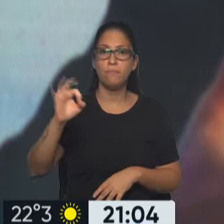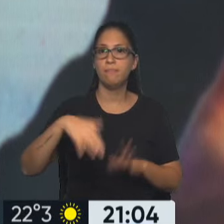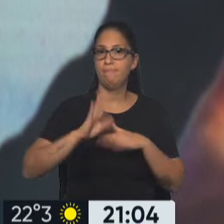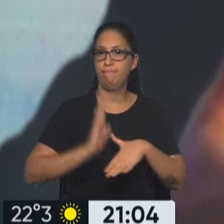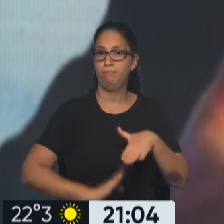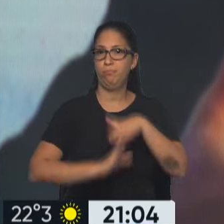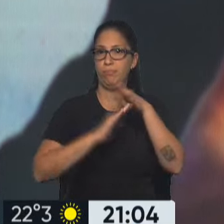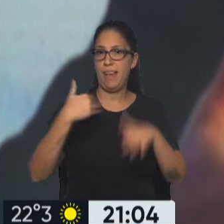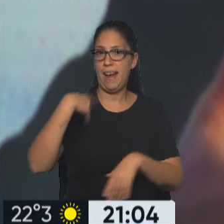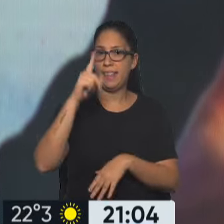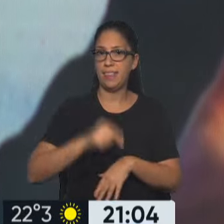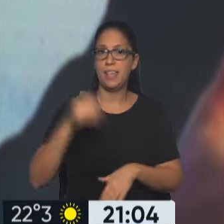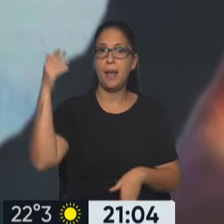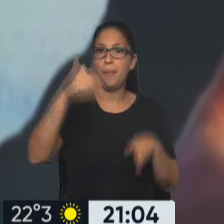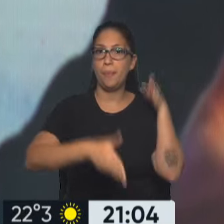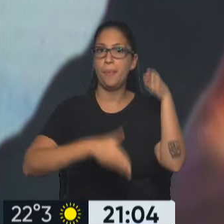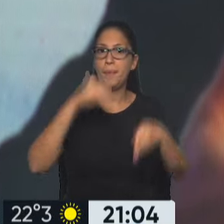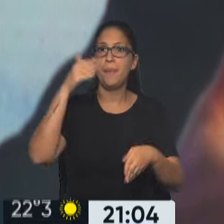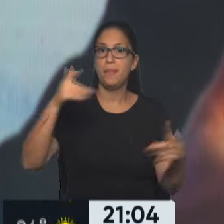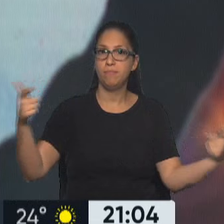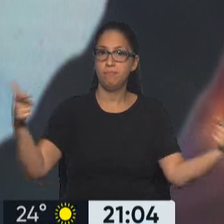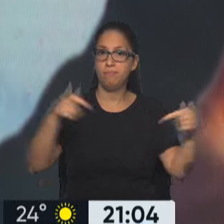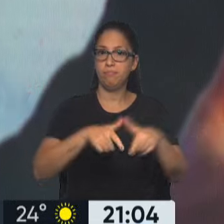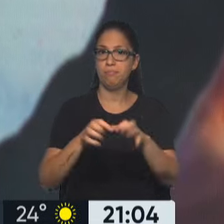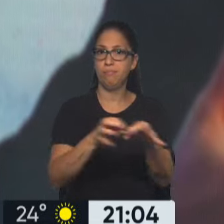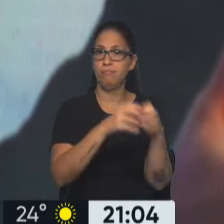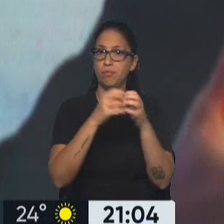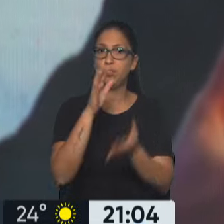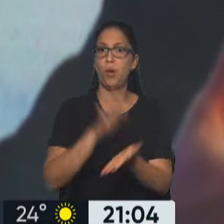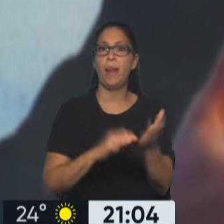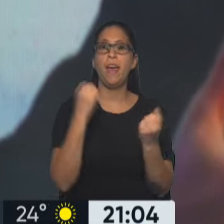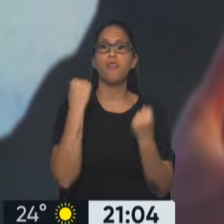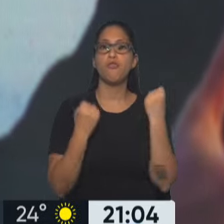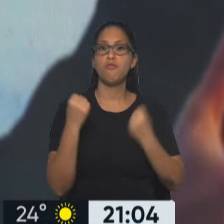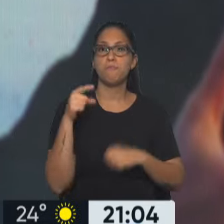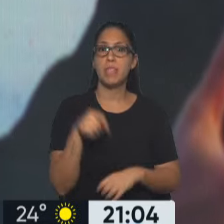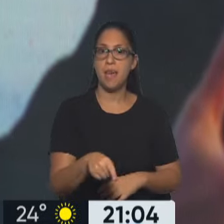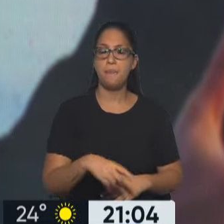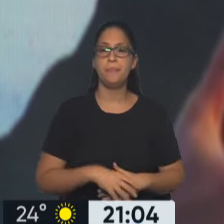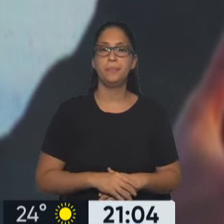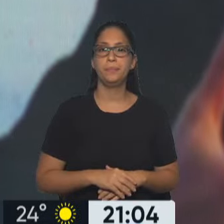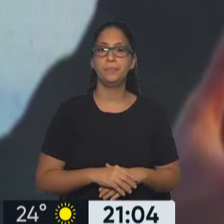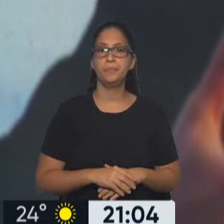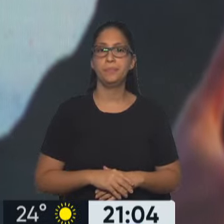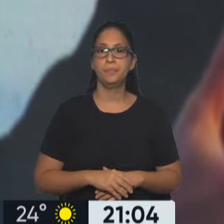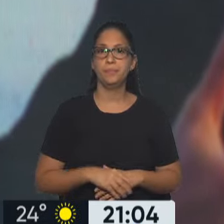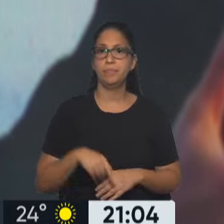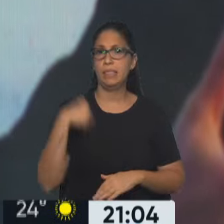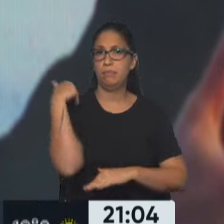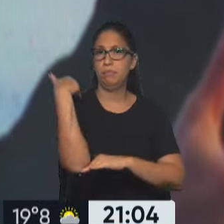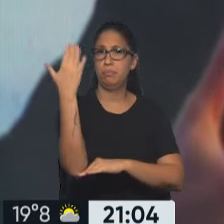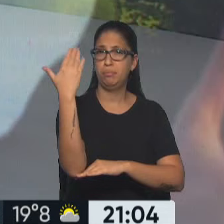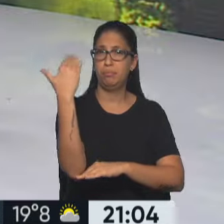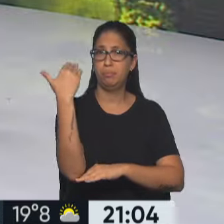de la Argentina para debatir sobre la coyuntura económica y sin lugar a dudas, la disertación que